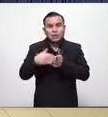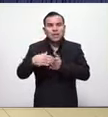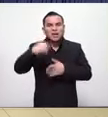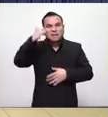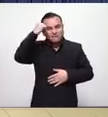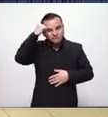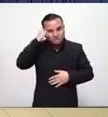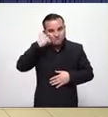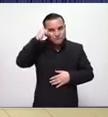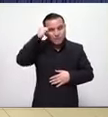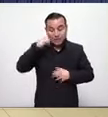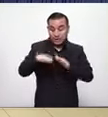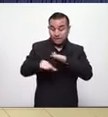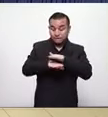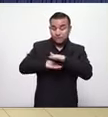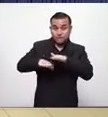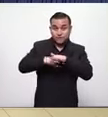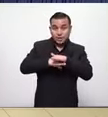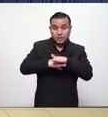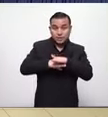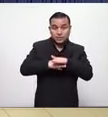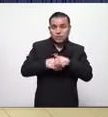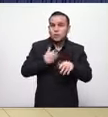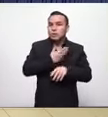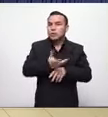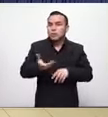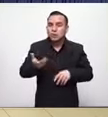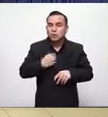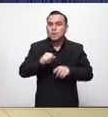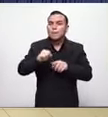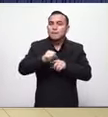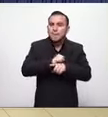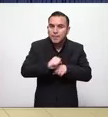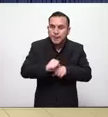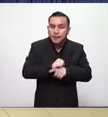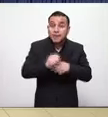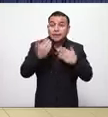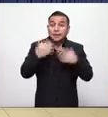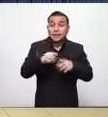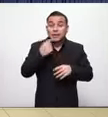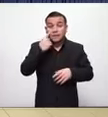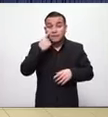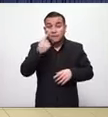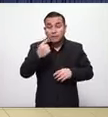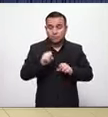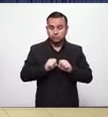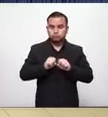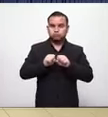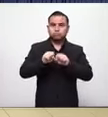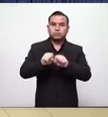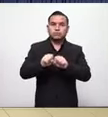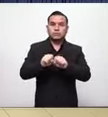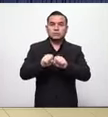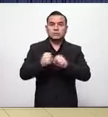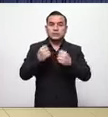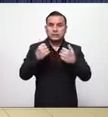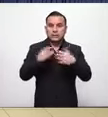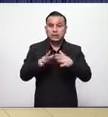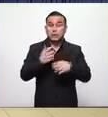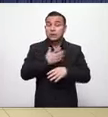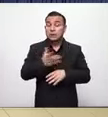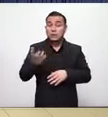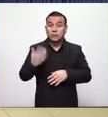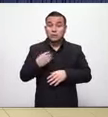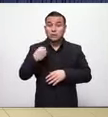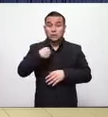aprendiendo sobre la base de la práctica y que ya tenemos las primeras víctimas de esa situación en lo que estamos en primera línea